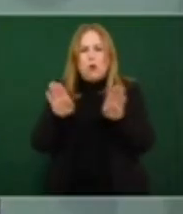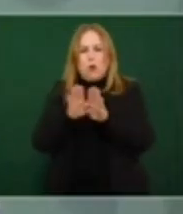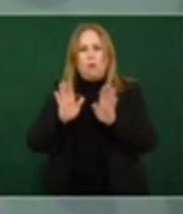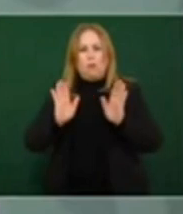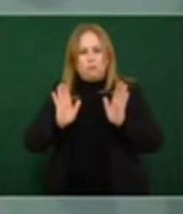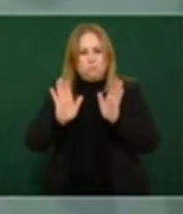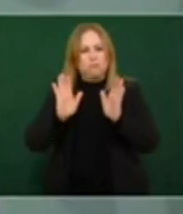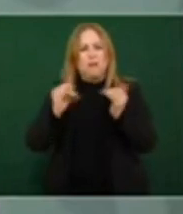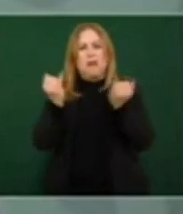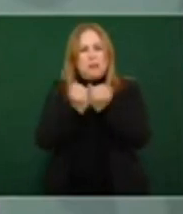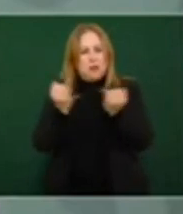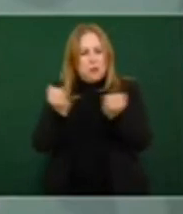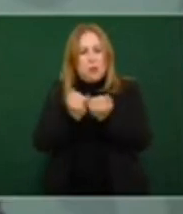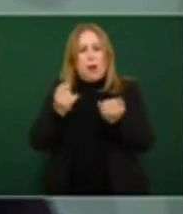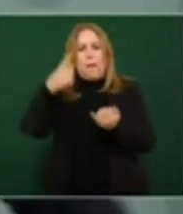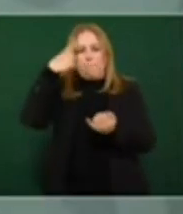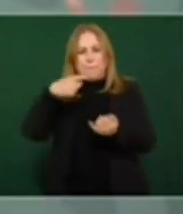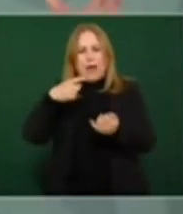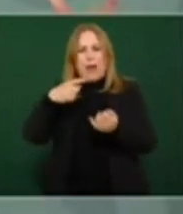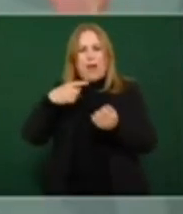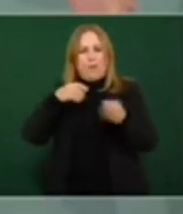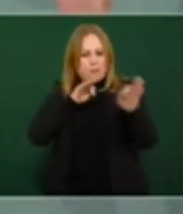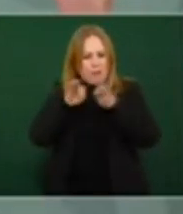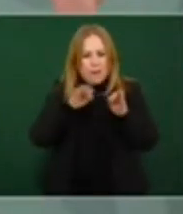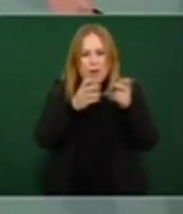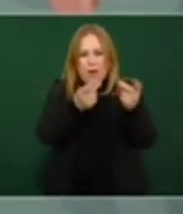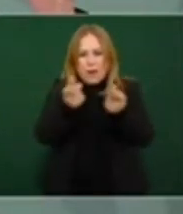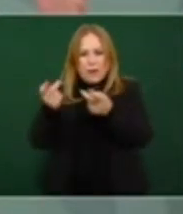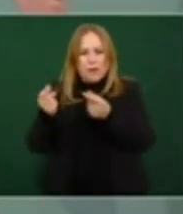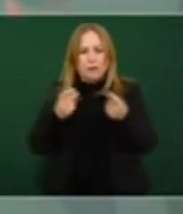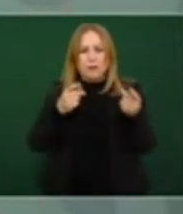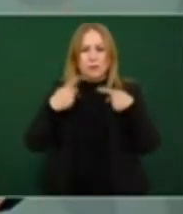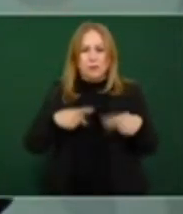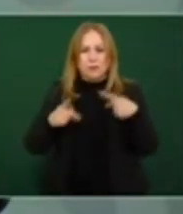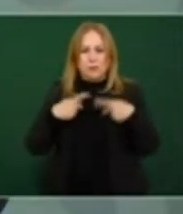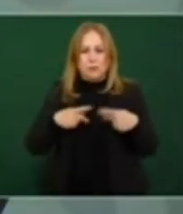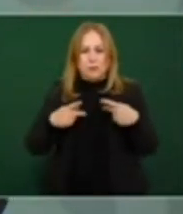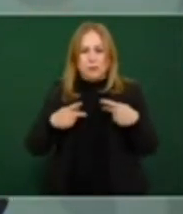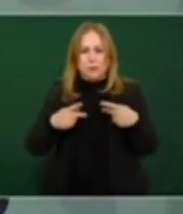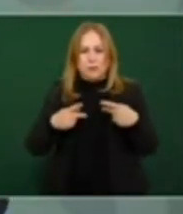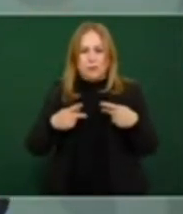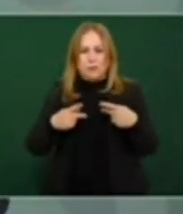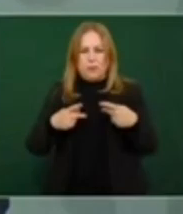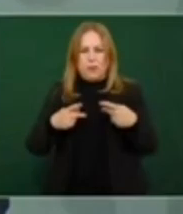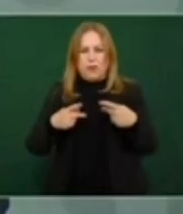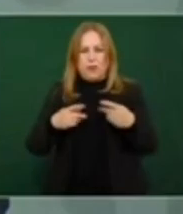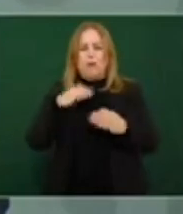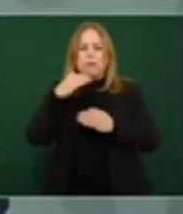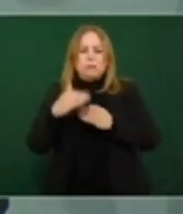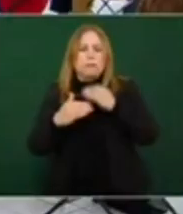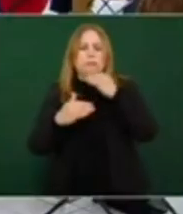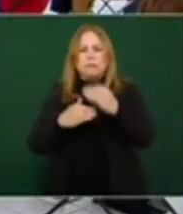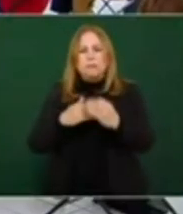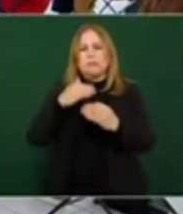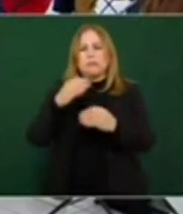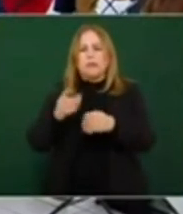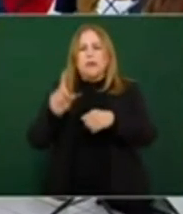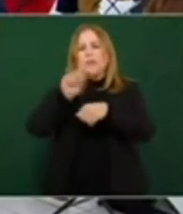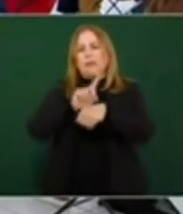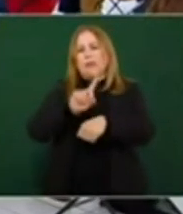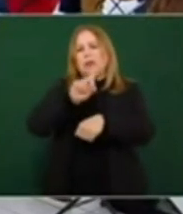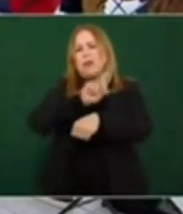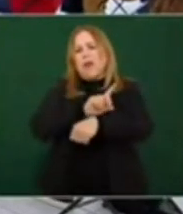al aparato burocrático, porque